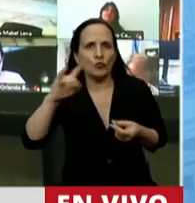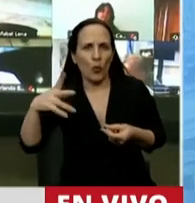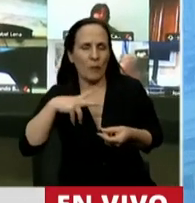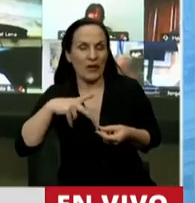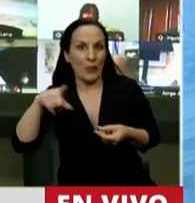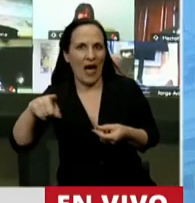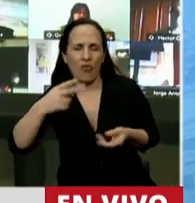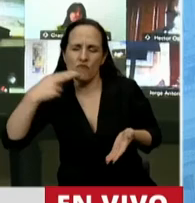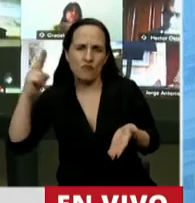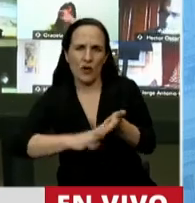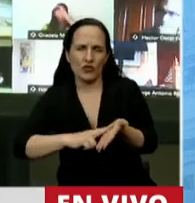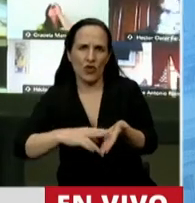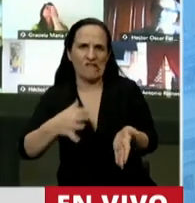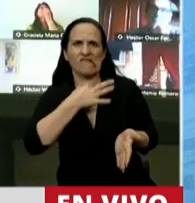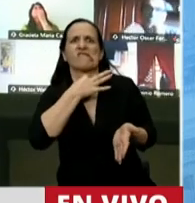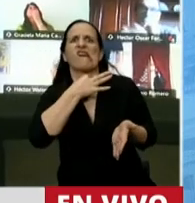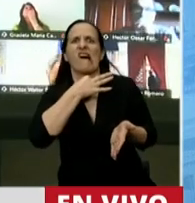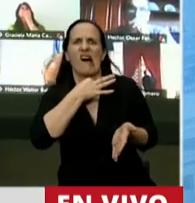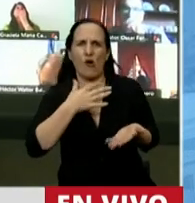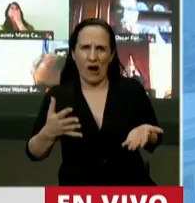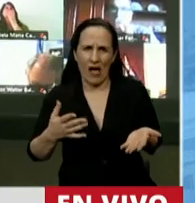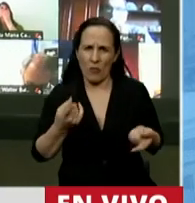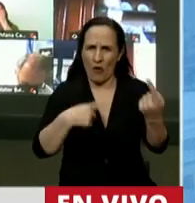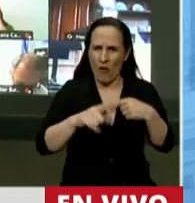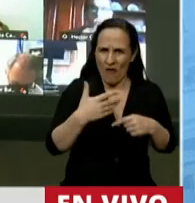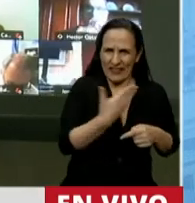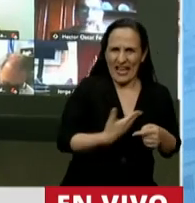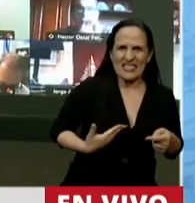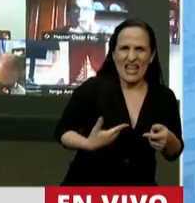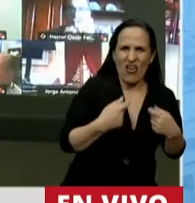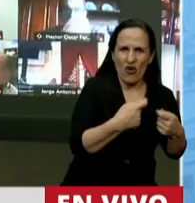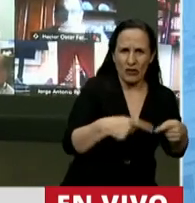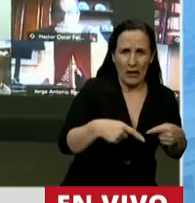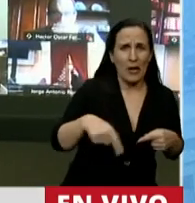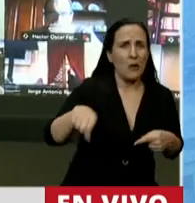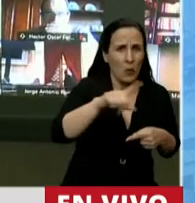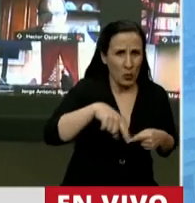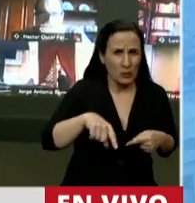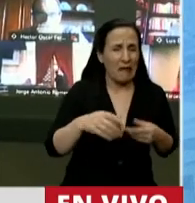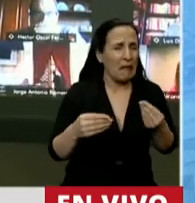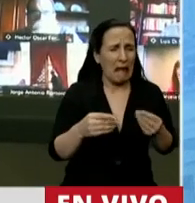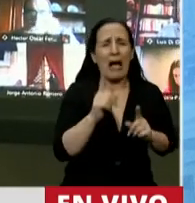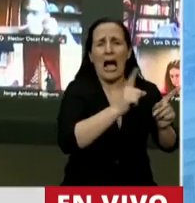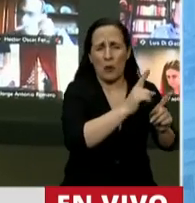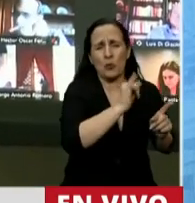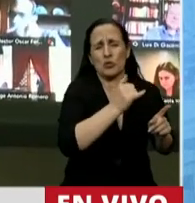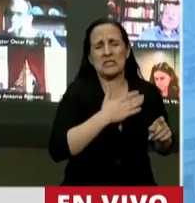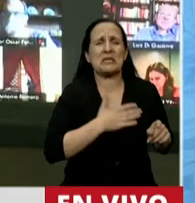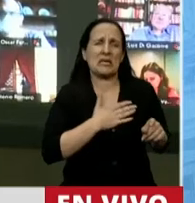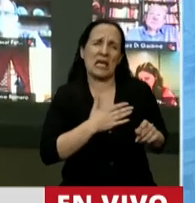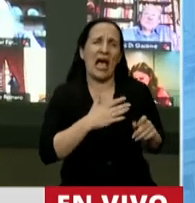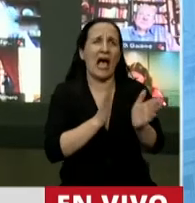manejan el Estado con opacidad y eluden la rendición de cuentas. Hoy se van a ganar la aprobación de los aplaudidores seriales, de los